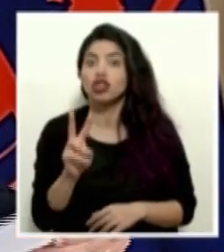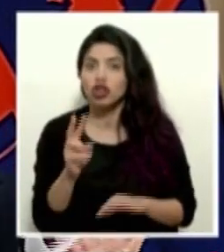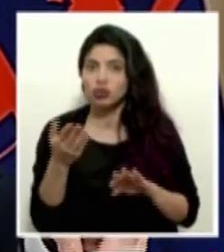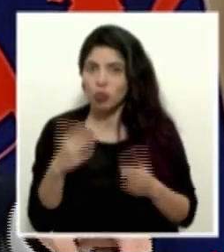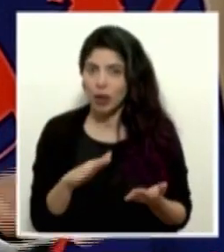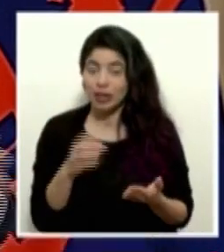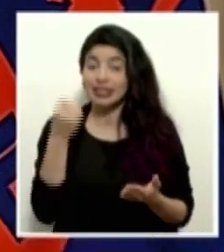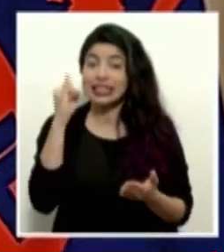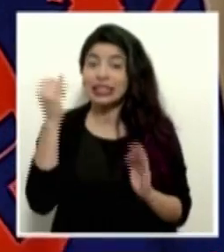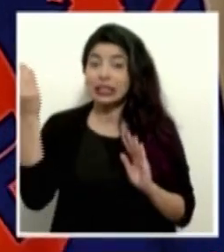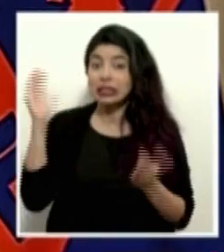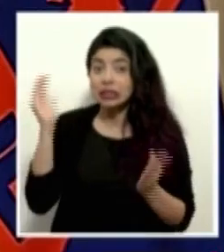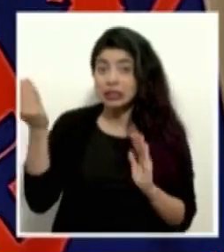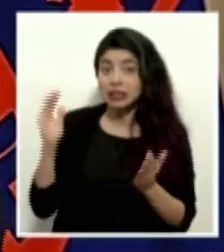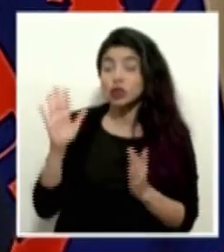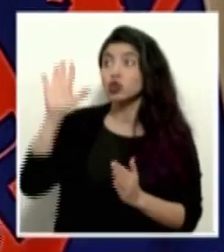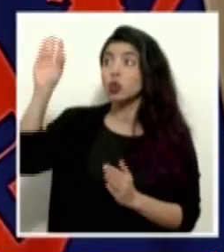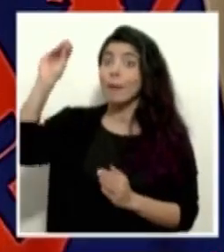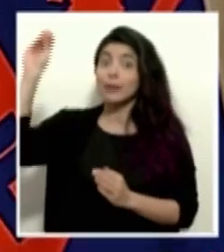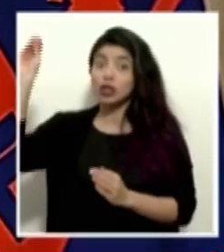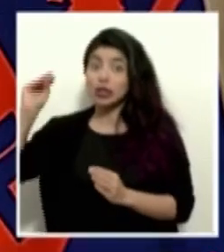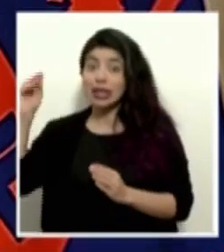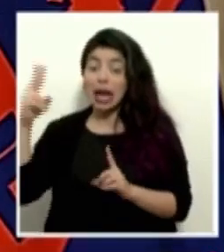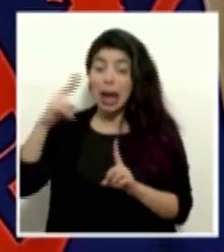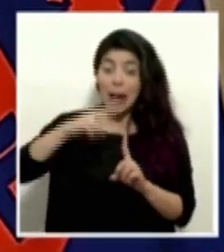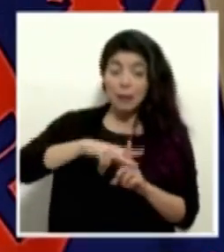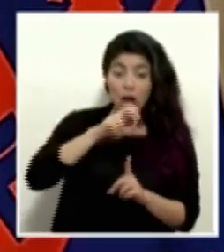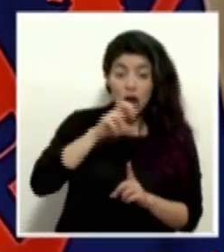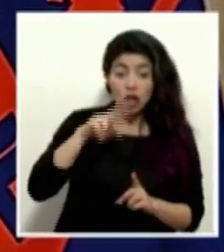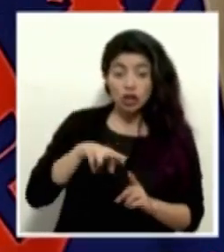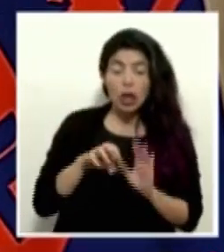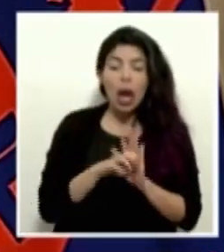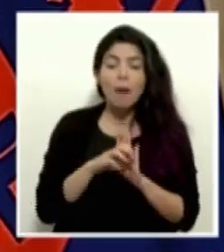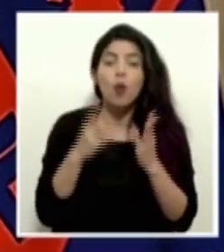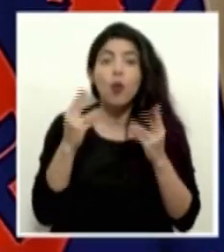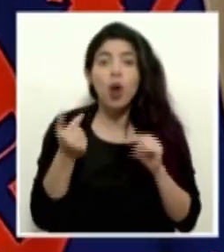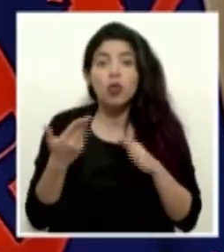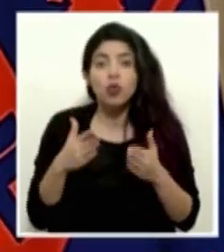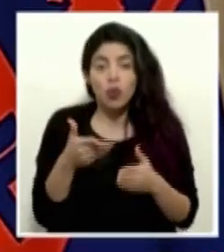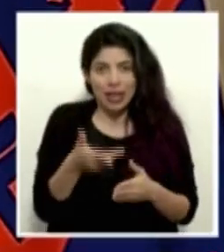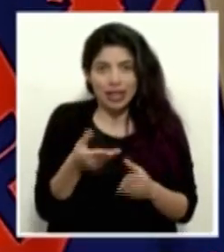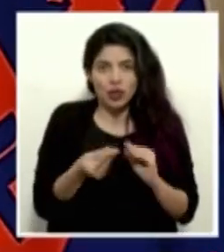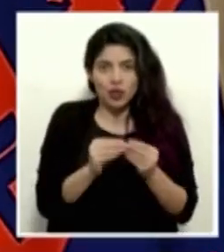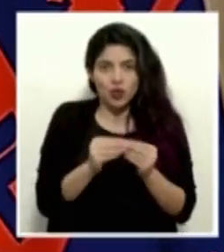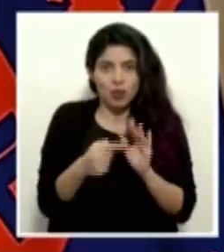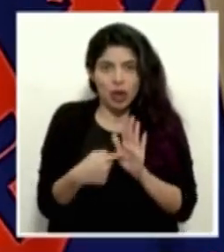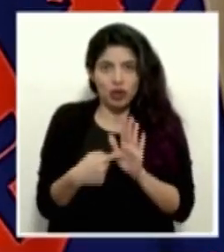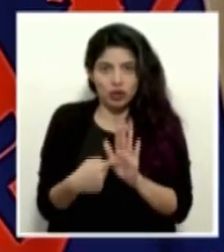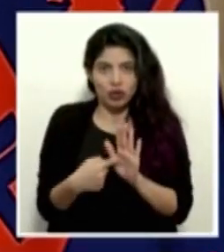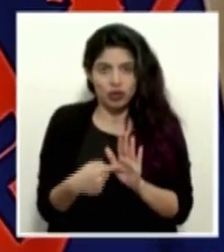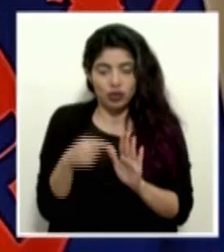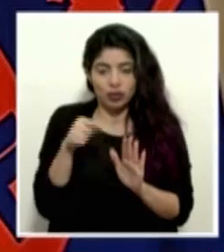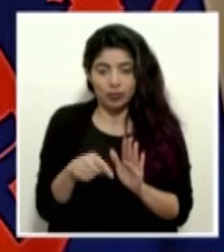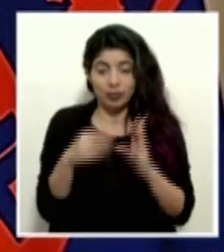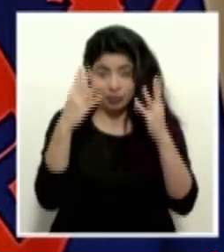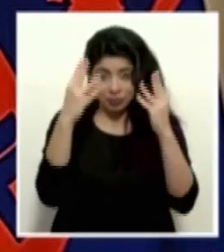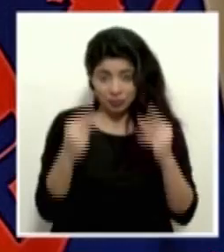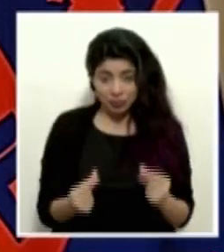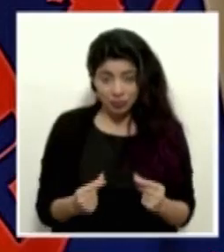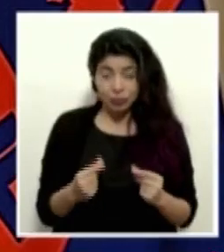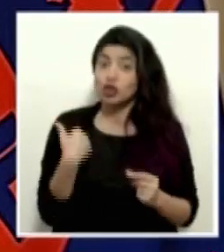muertos. Proporcionalmente, ajustando por el tamaño de nuestra población. Nosotros hoy,